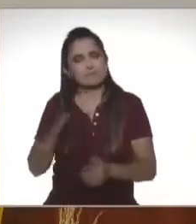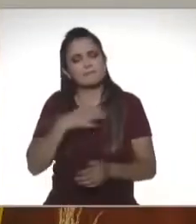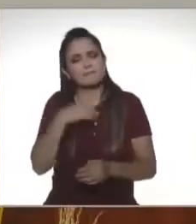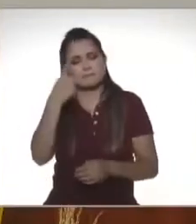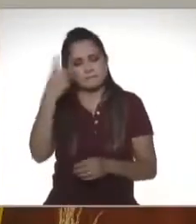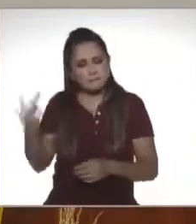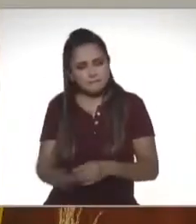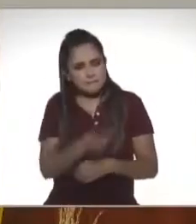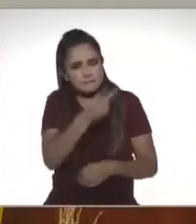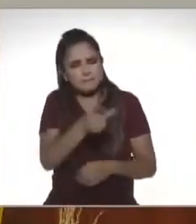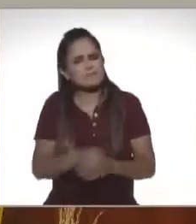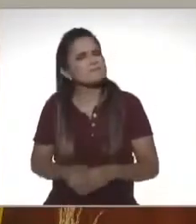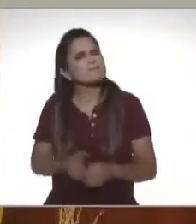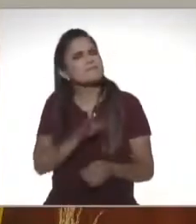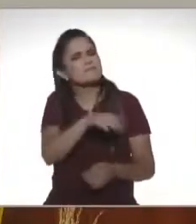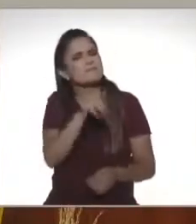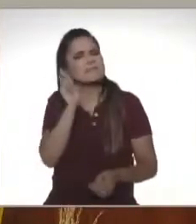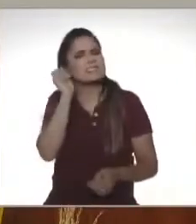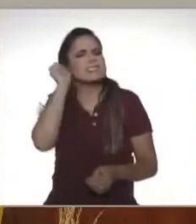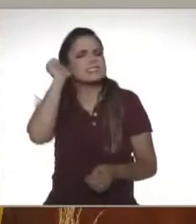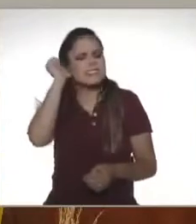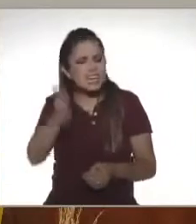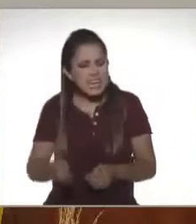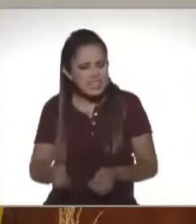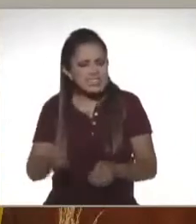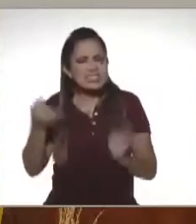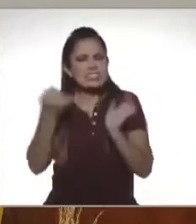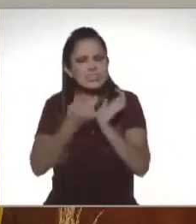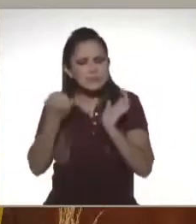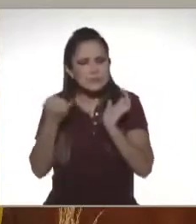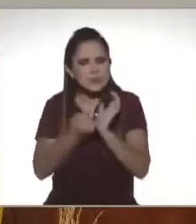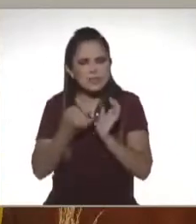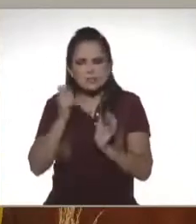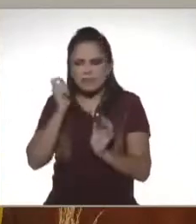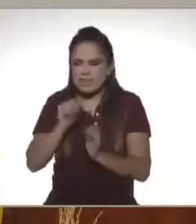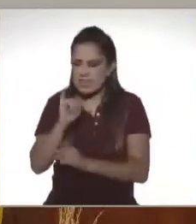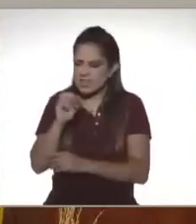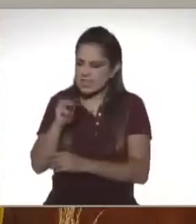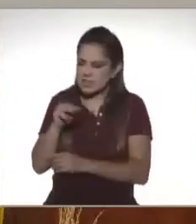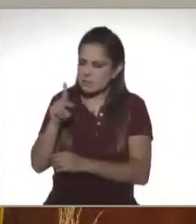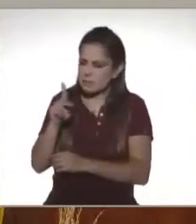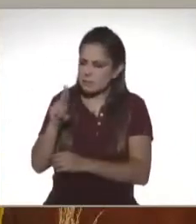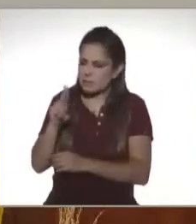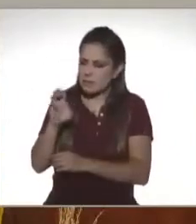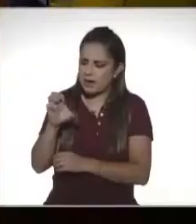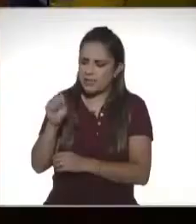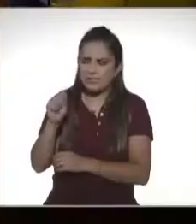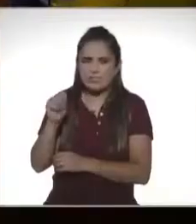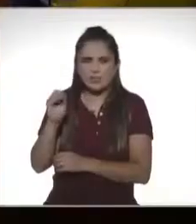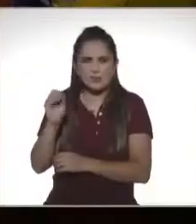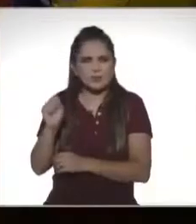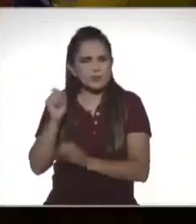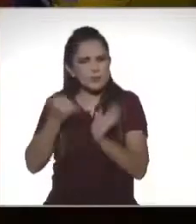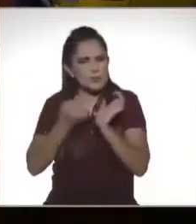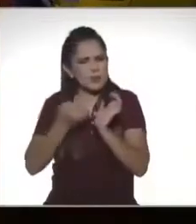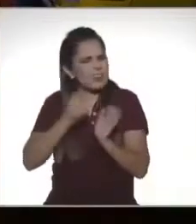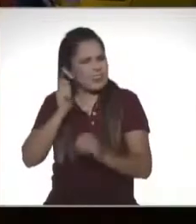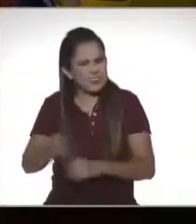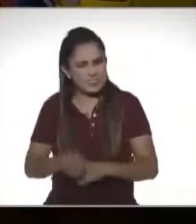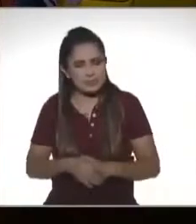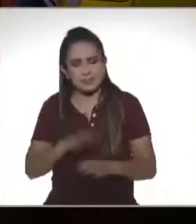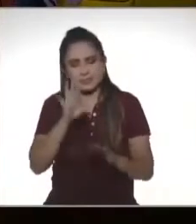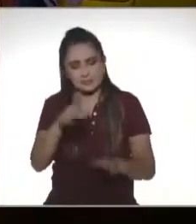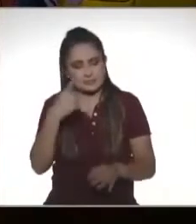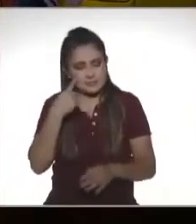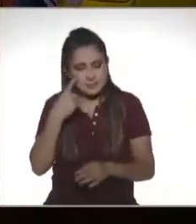obligada. ¿A qué nos referimos cuando hablamos de impuestos? ¿Cómo se definen? Mira, al final, en un modelo organizacional,